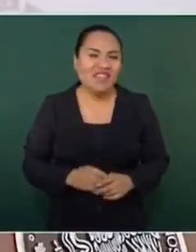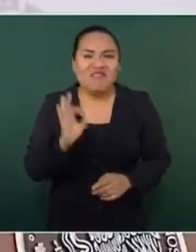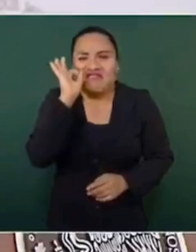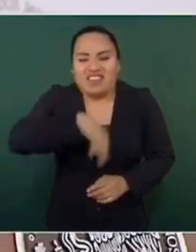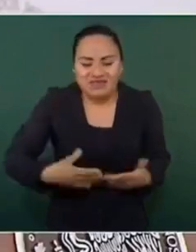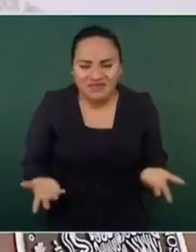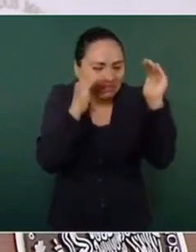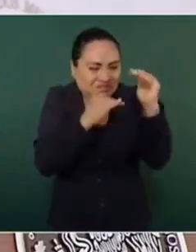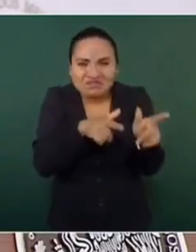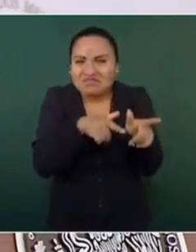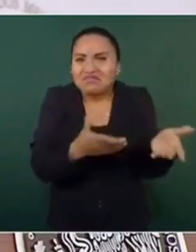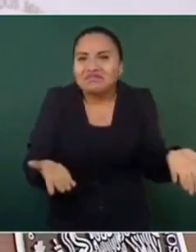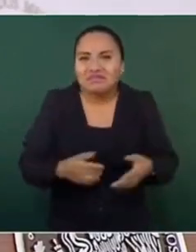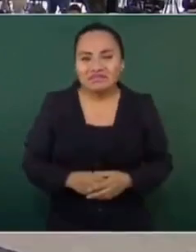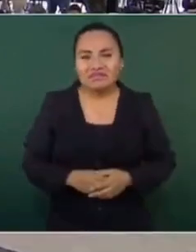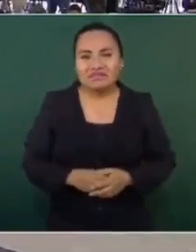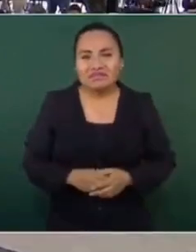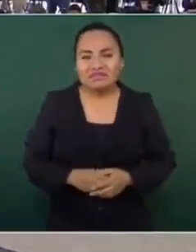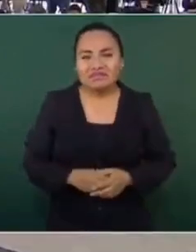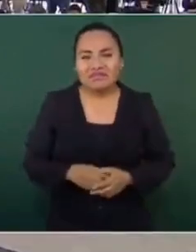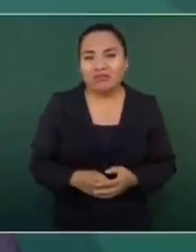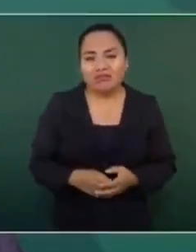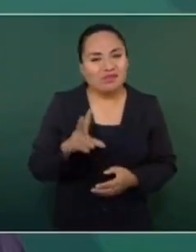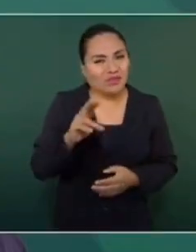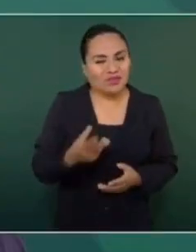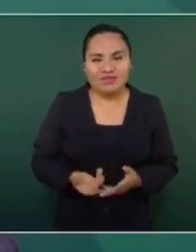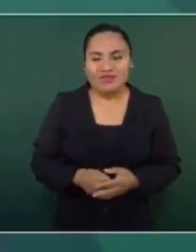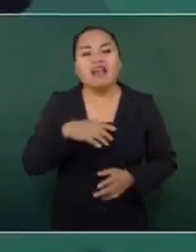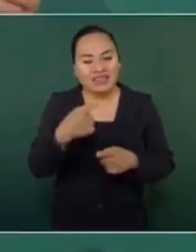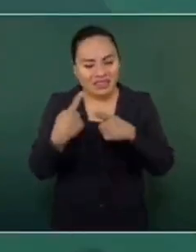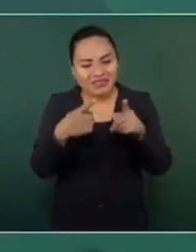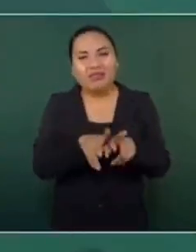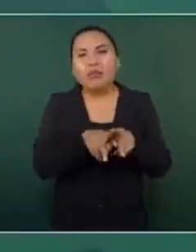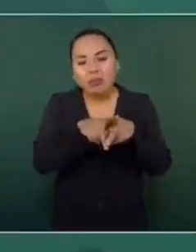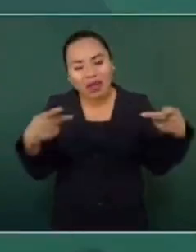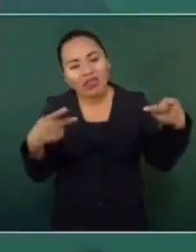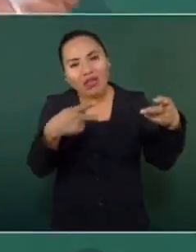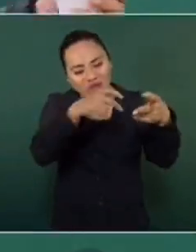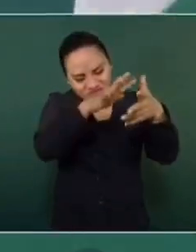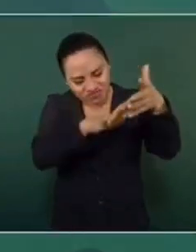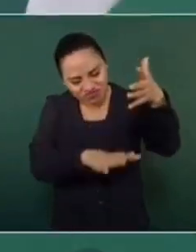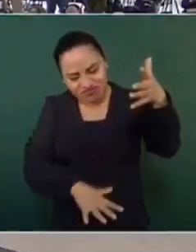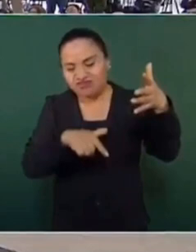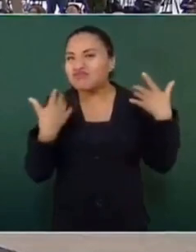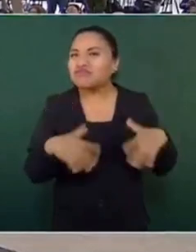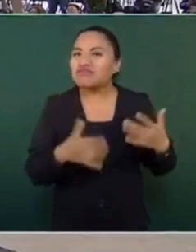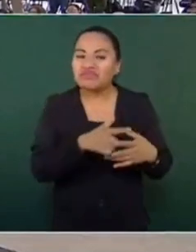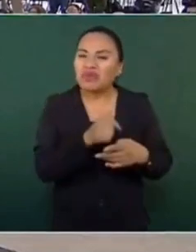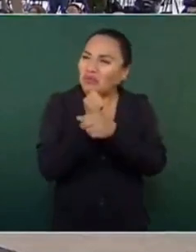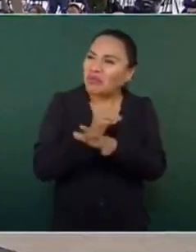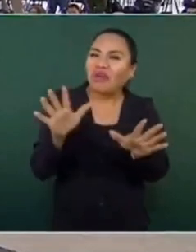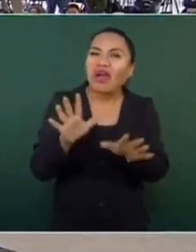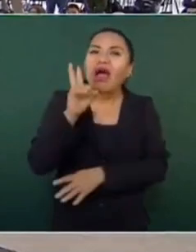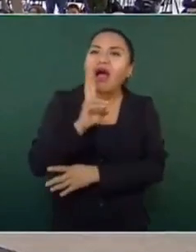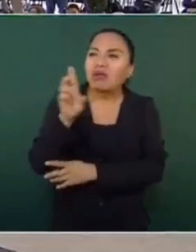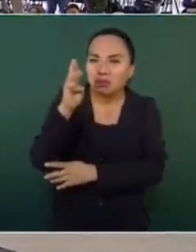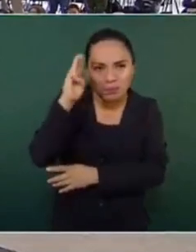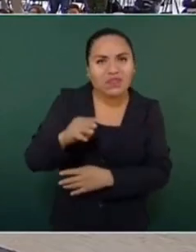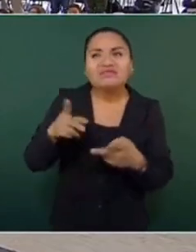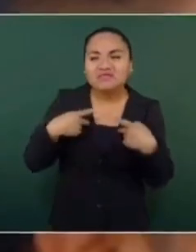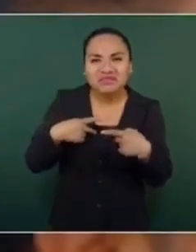Pero como son muy mentirosos y están muy molestos, entonces ya. A ver, ¿por qué no sacaron los ministros una página completa